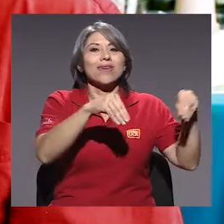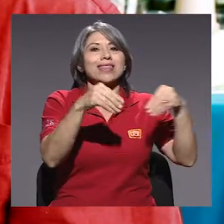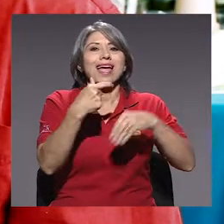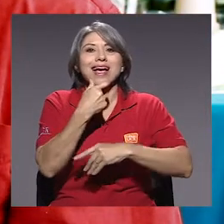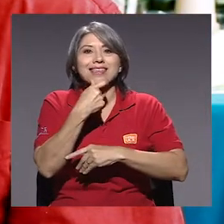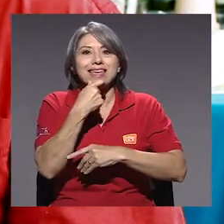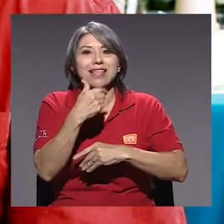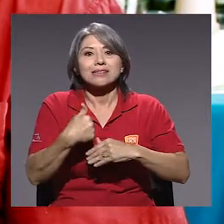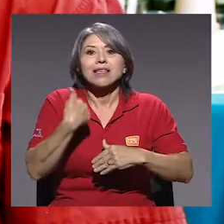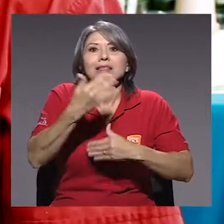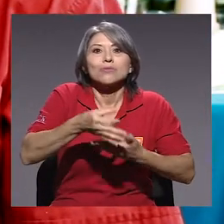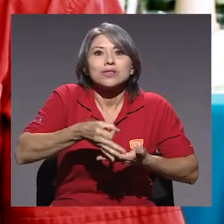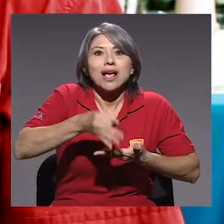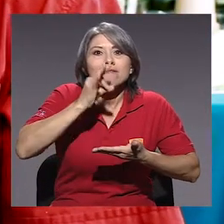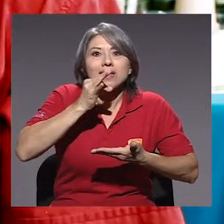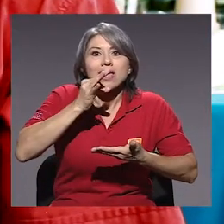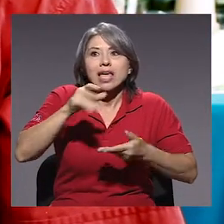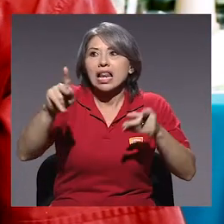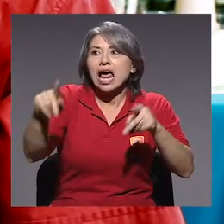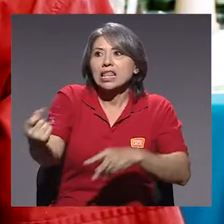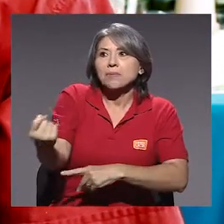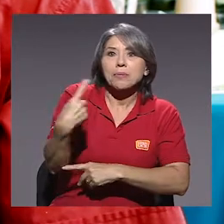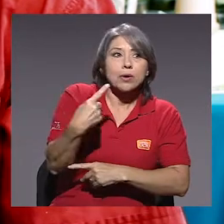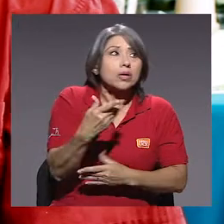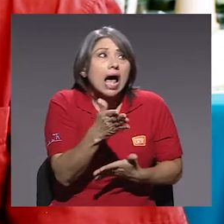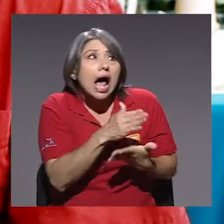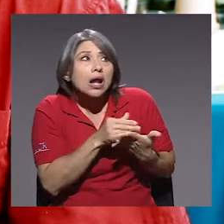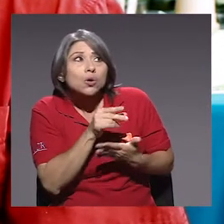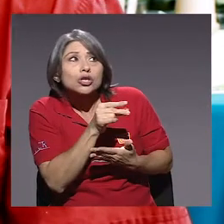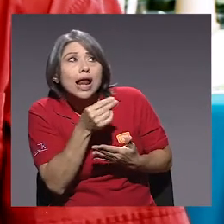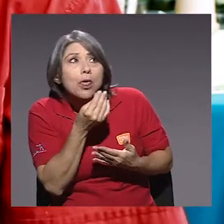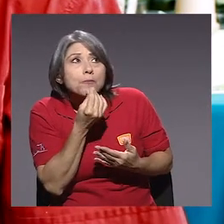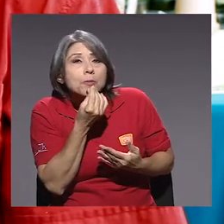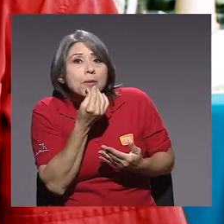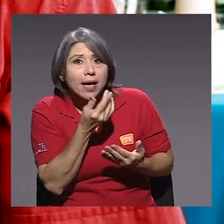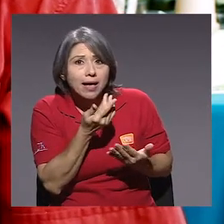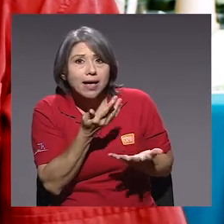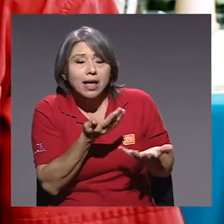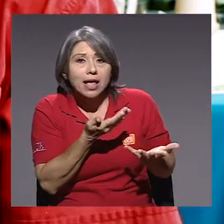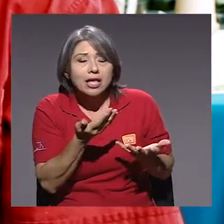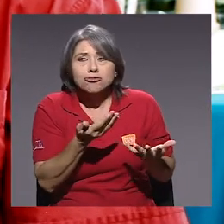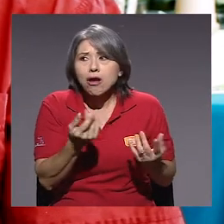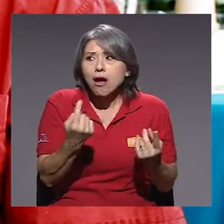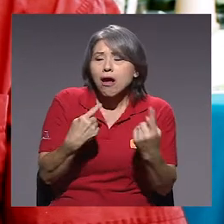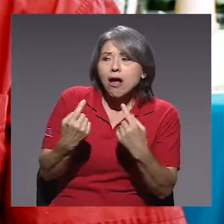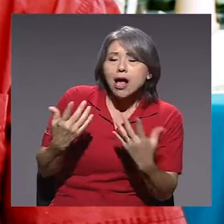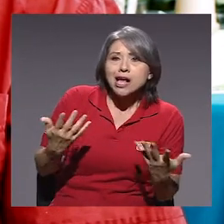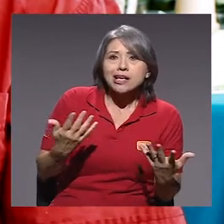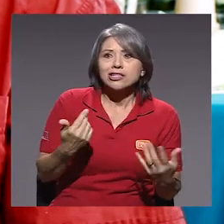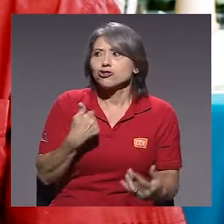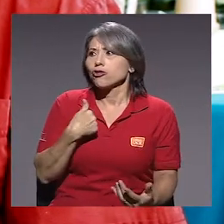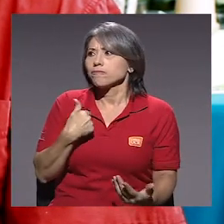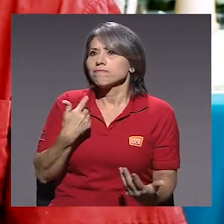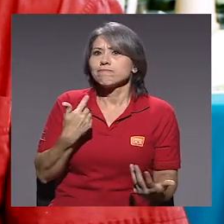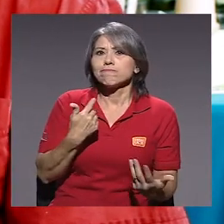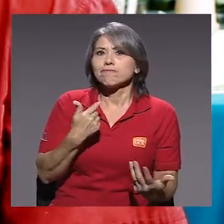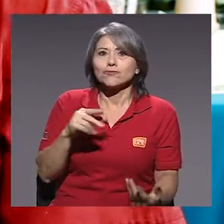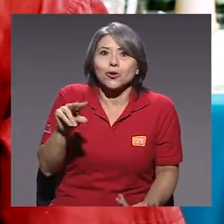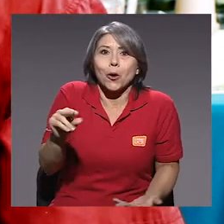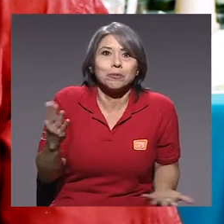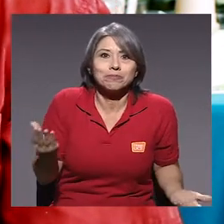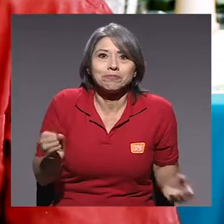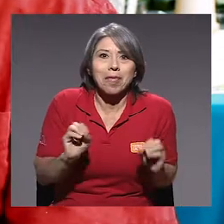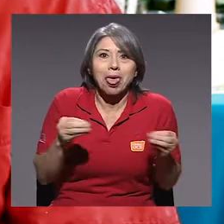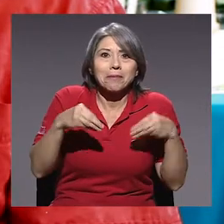empezó a aparecer el café. Después la gente me pregunta, ¿no tiene algo salado para tomar con el café? No,